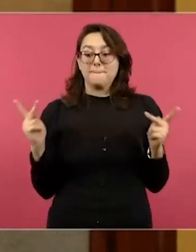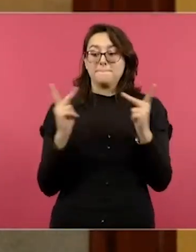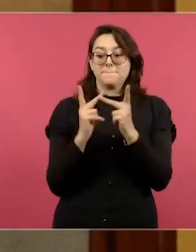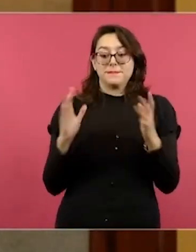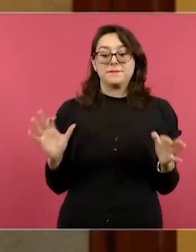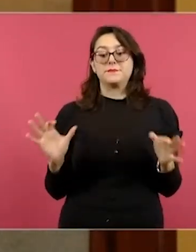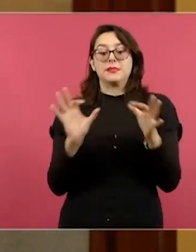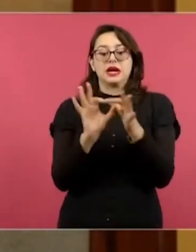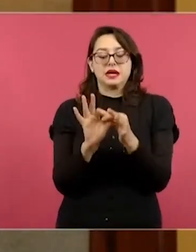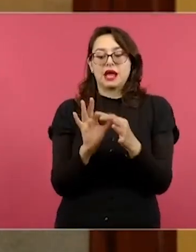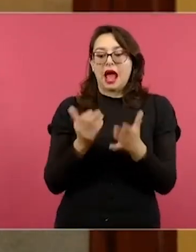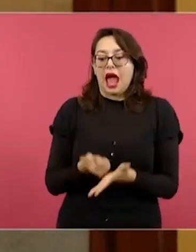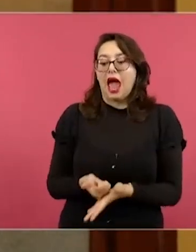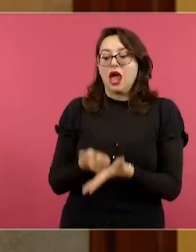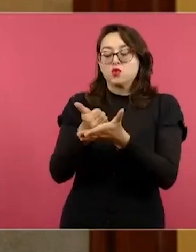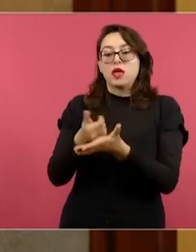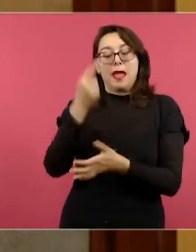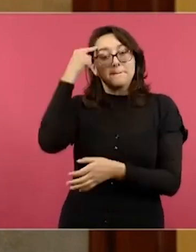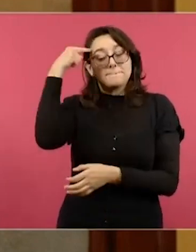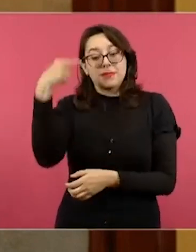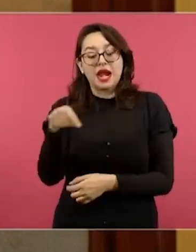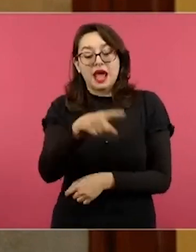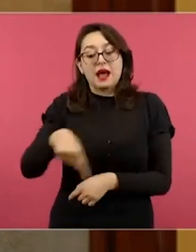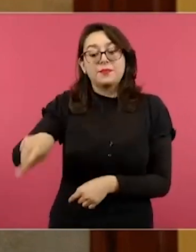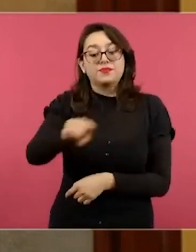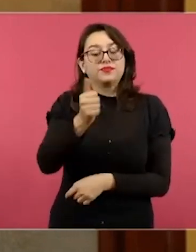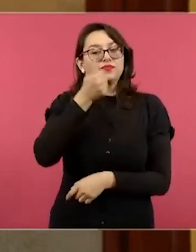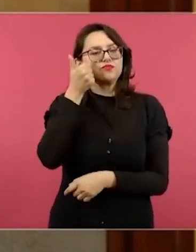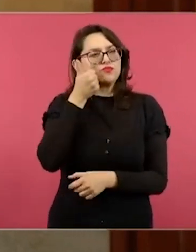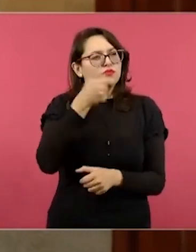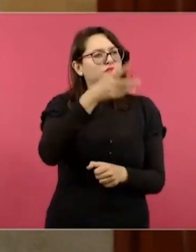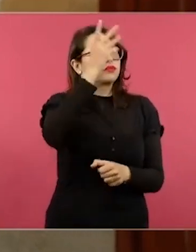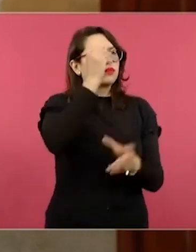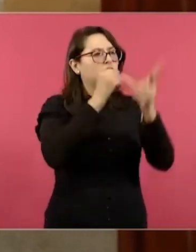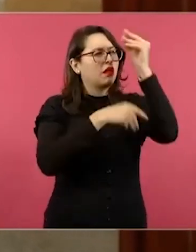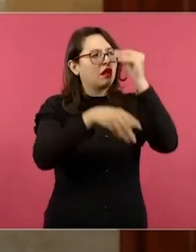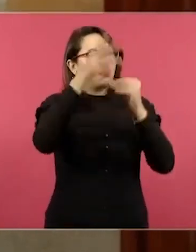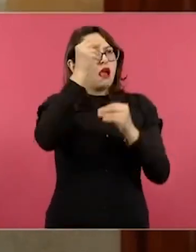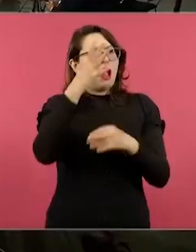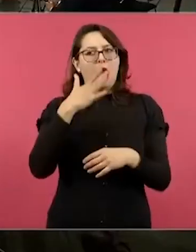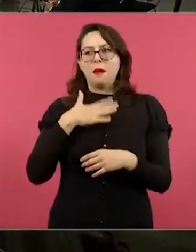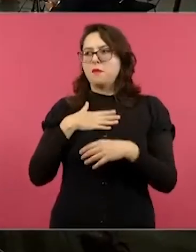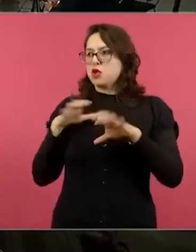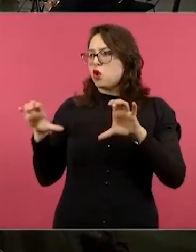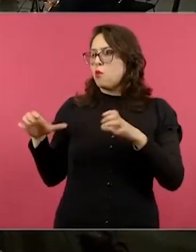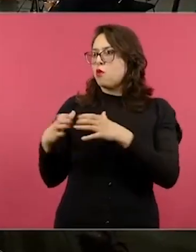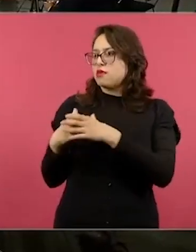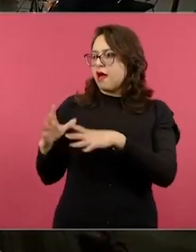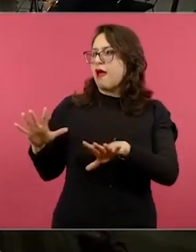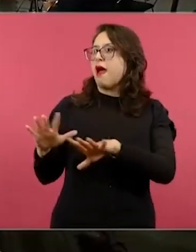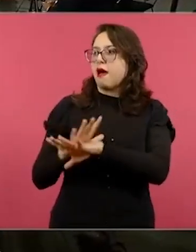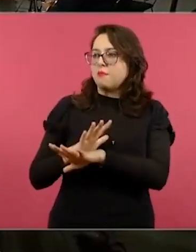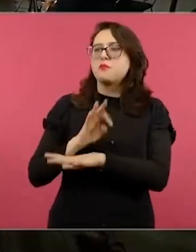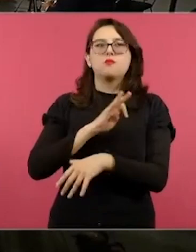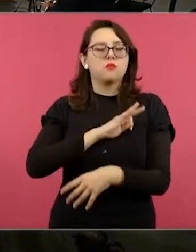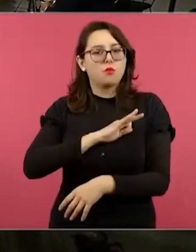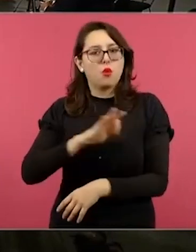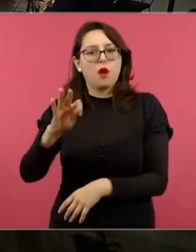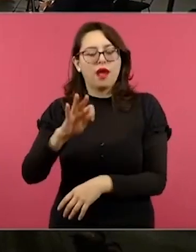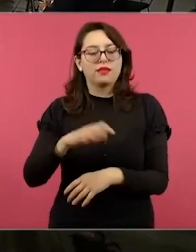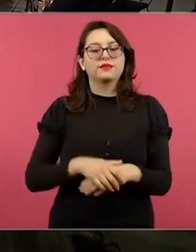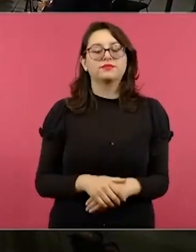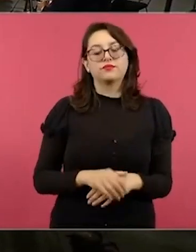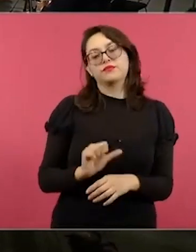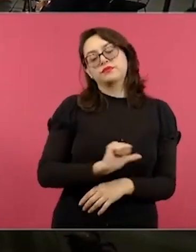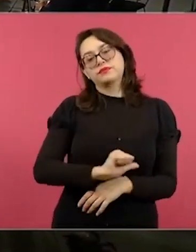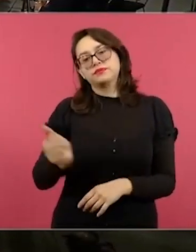contribuya con un granito de arena a la transformación del medio. El otro es proyectos de